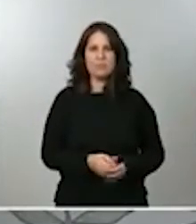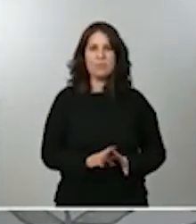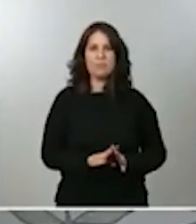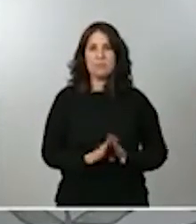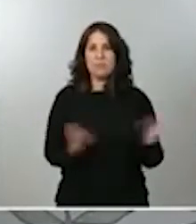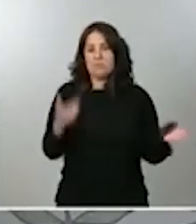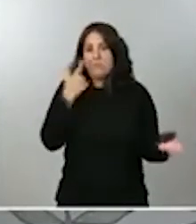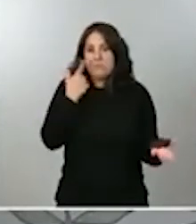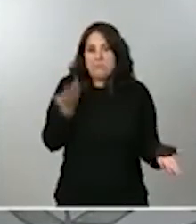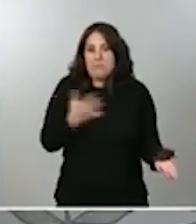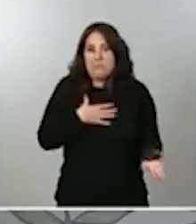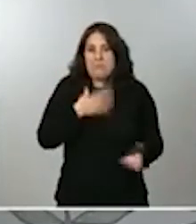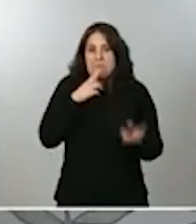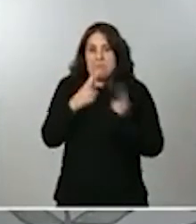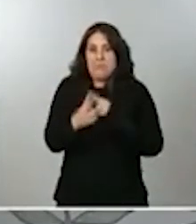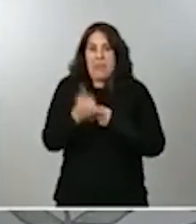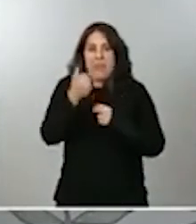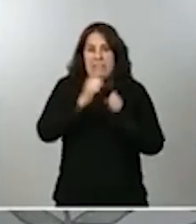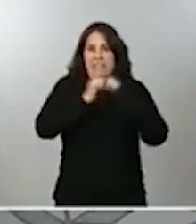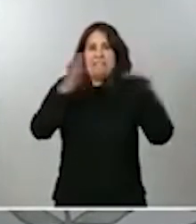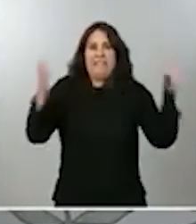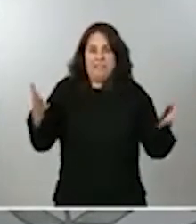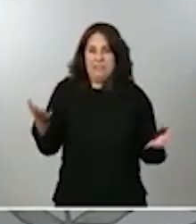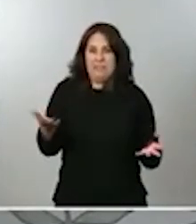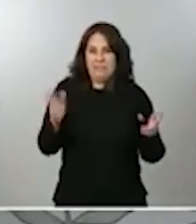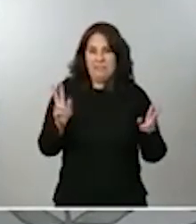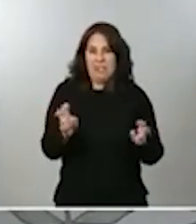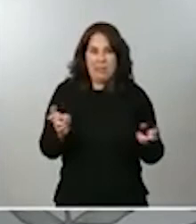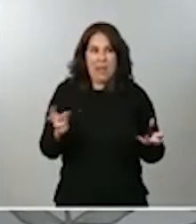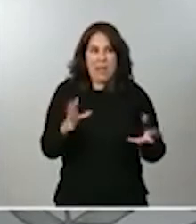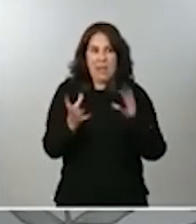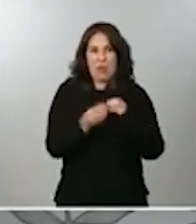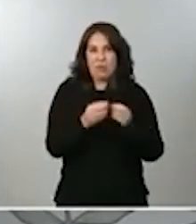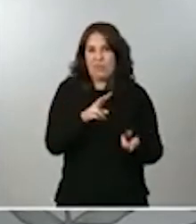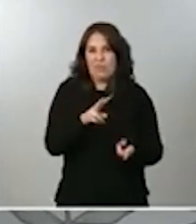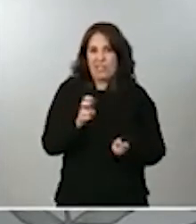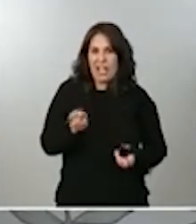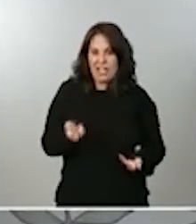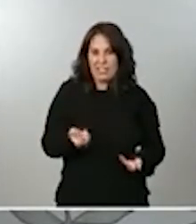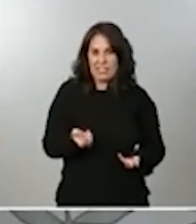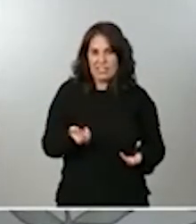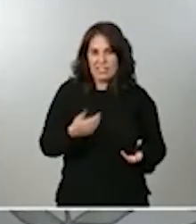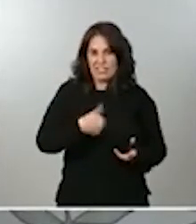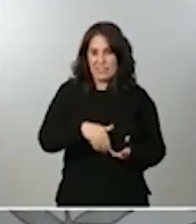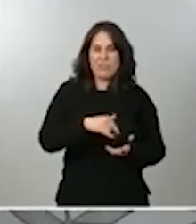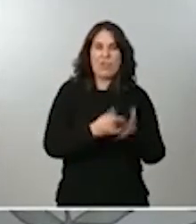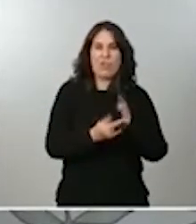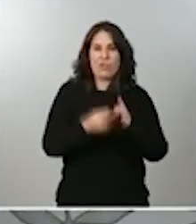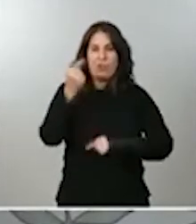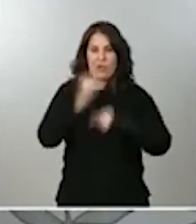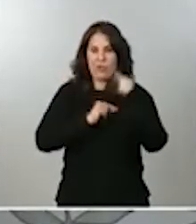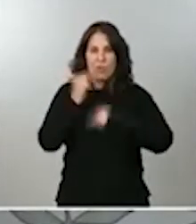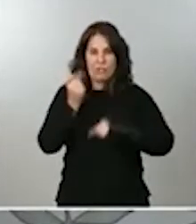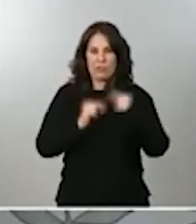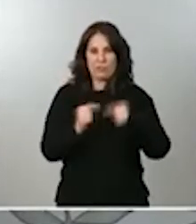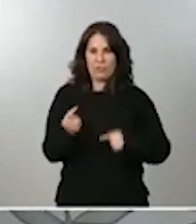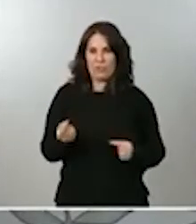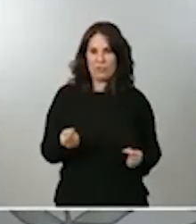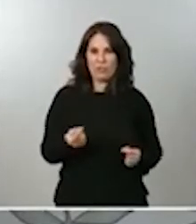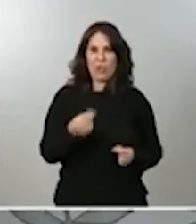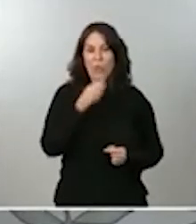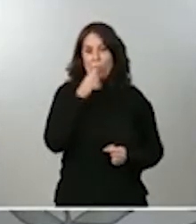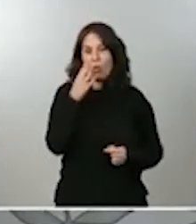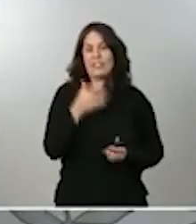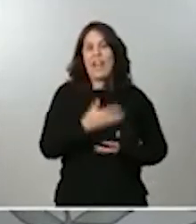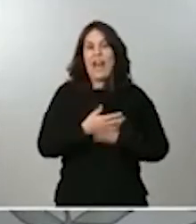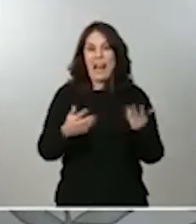puedo contestar sobre los ajustes fiscales que contemplará el proyecto de presupuesto a vida cuenta que la gran reforma se va